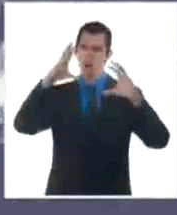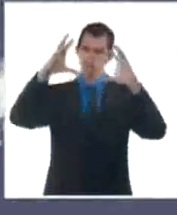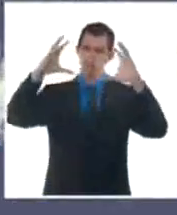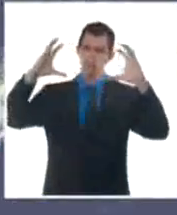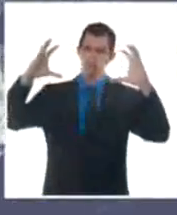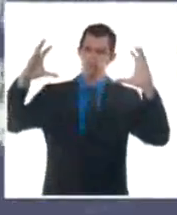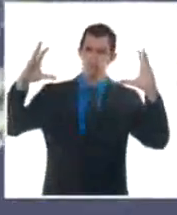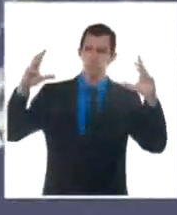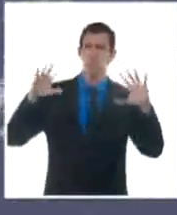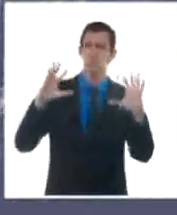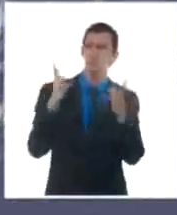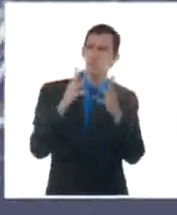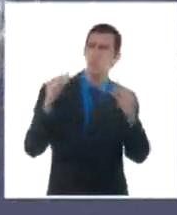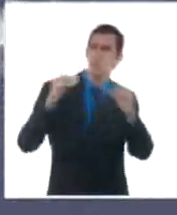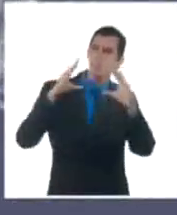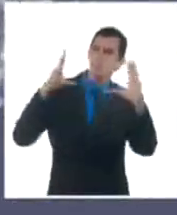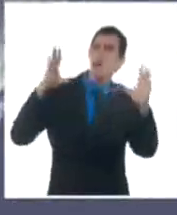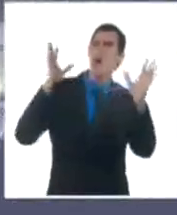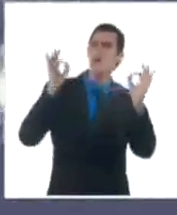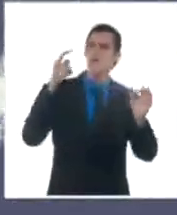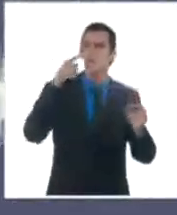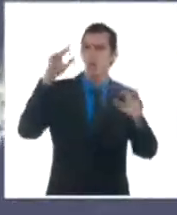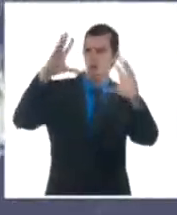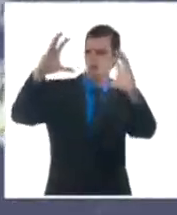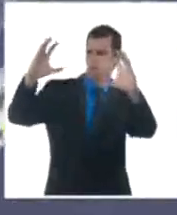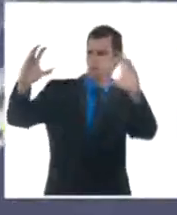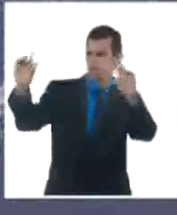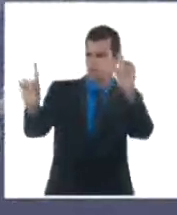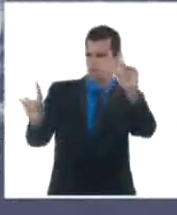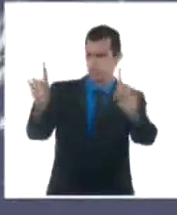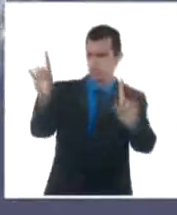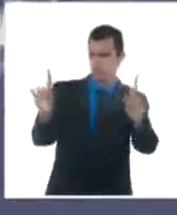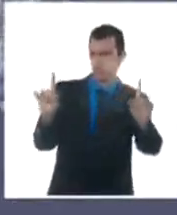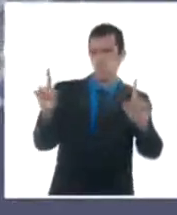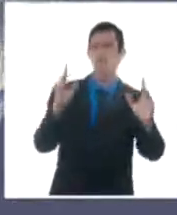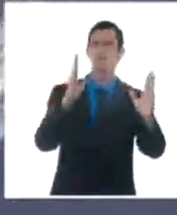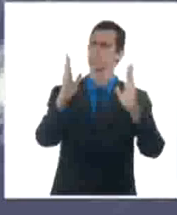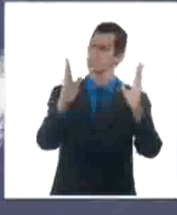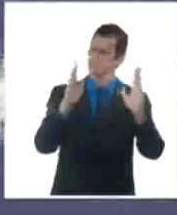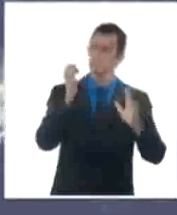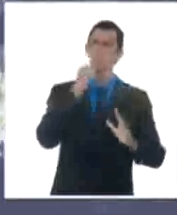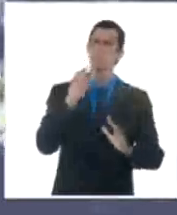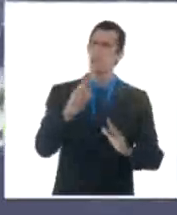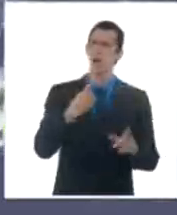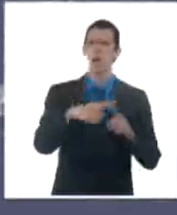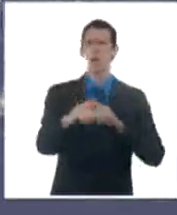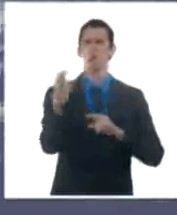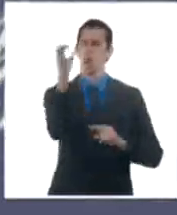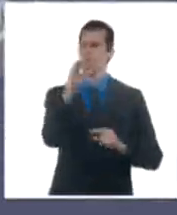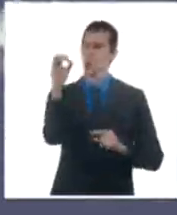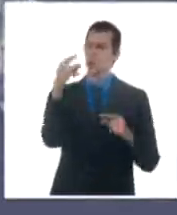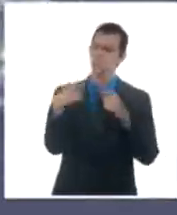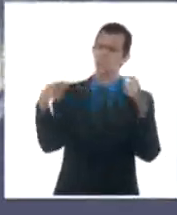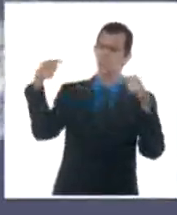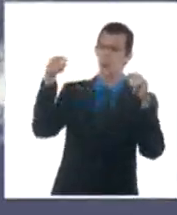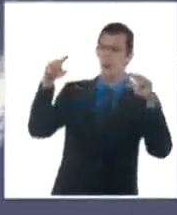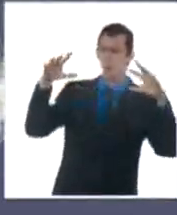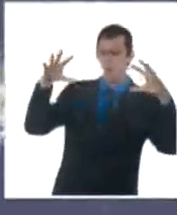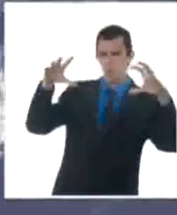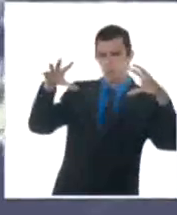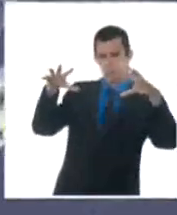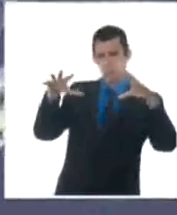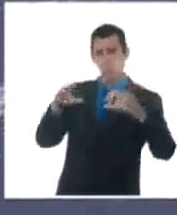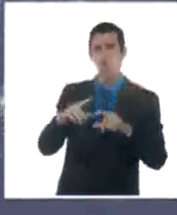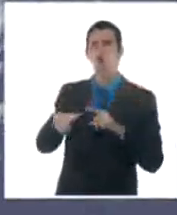vespertina, actividad de chubascos y tormentas eléctricas en provincias del centro y sobre todo de la parte oriental del país, concentradas principalmente